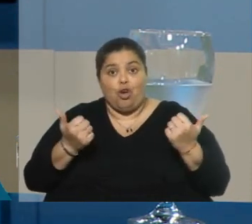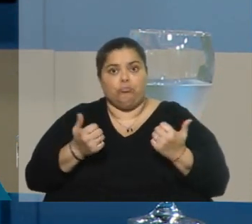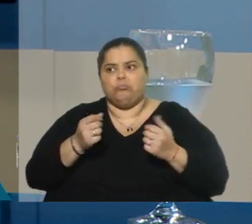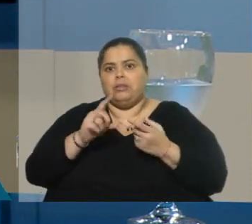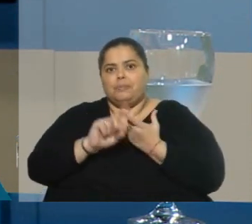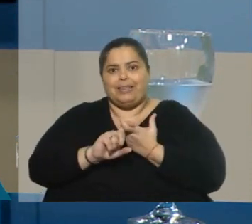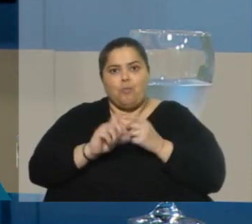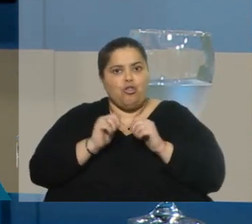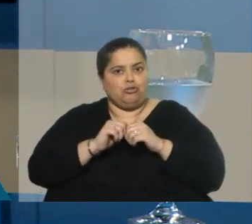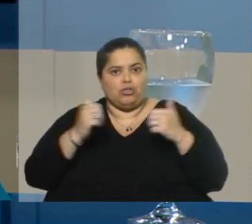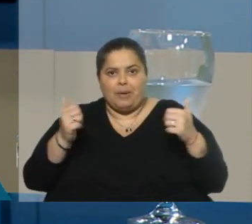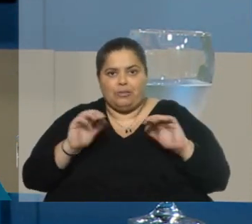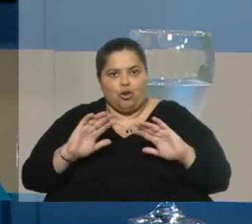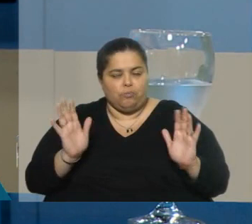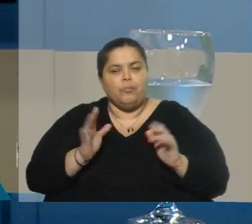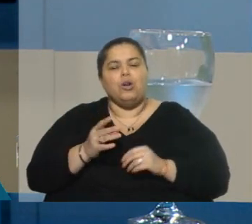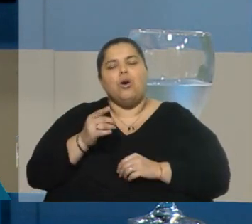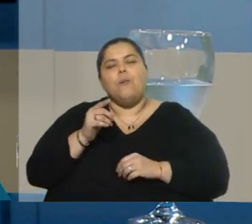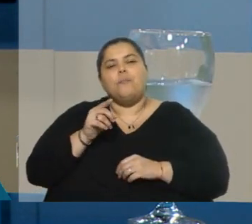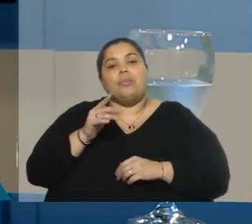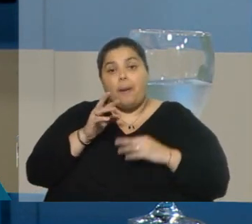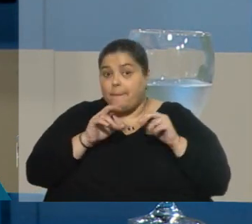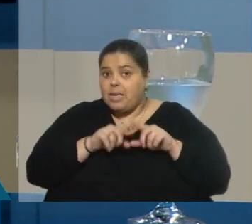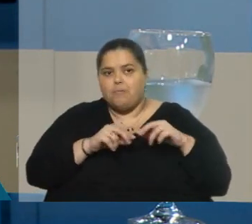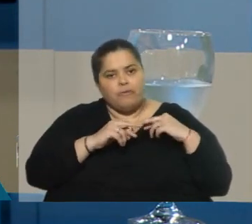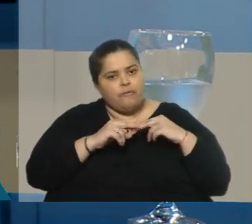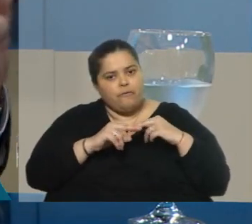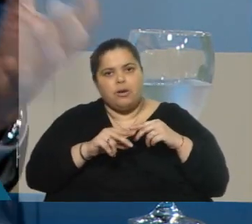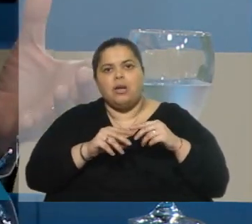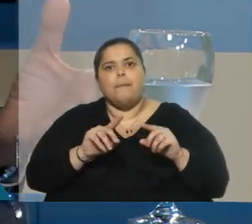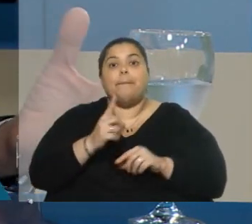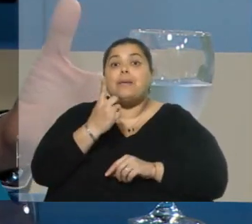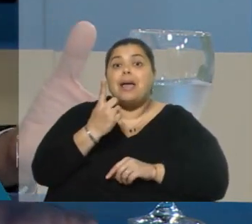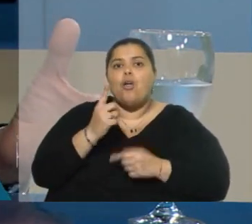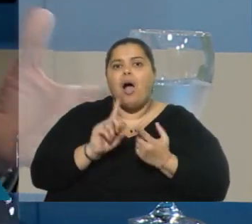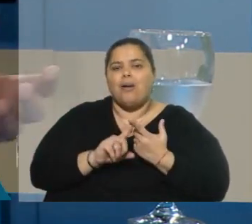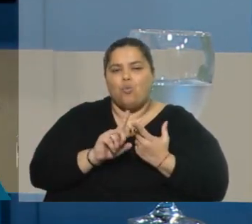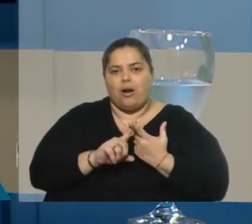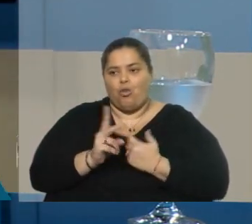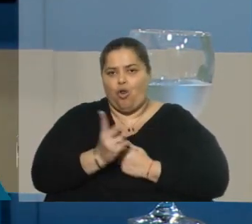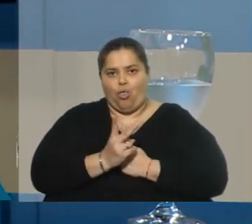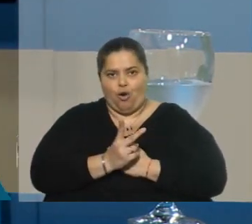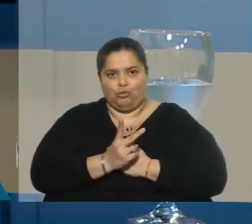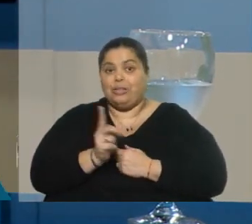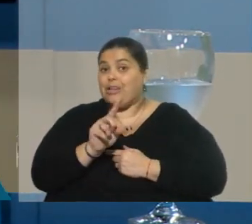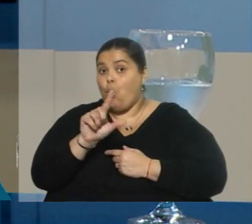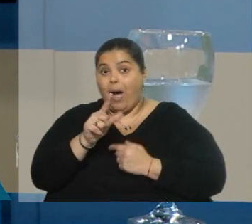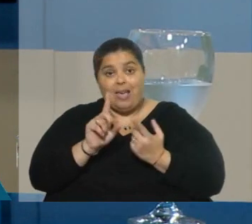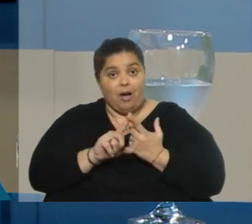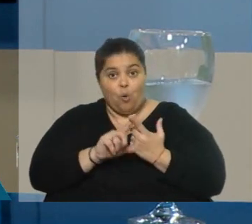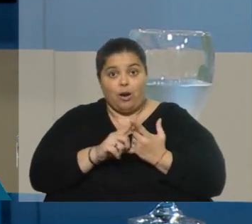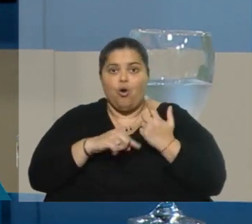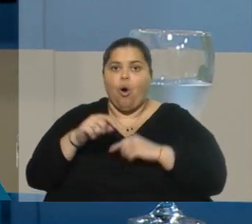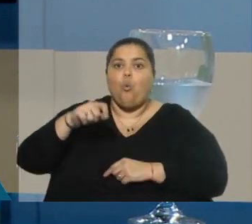matrimonio o separación de los progenitores, se mantiene la misma regla. Lo primero es el acuerdo de partes y si no lo hay, la sentencia